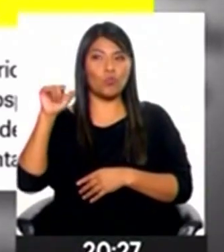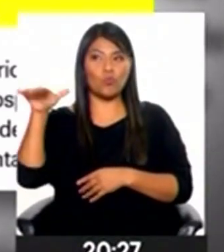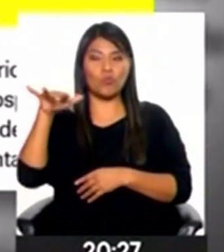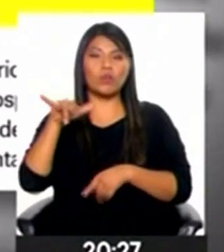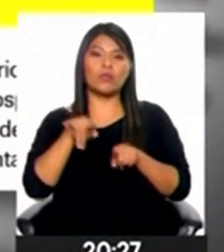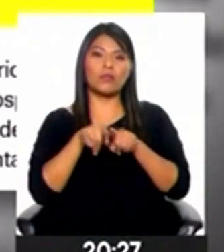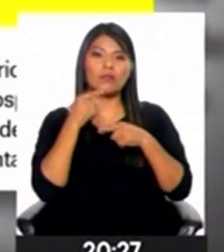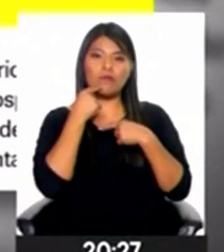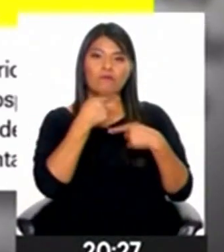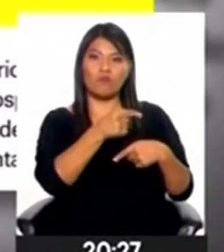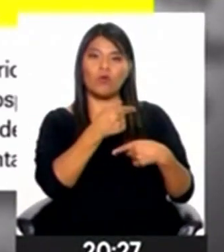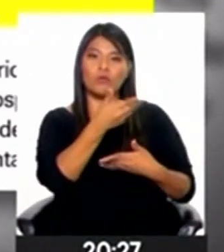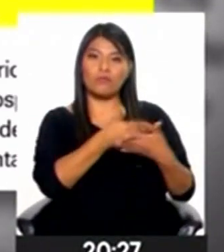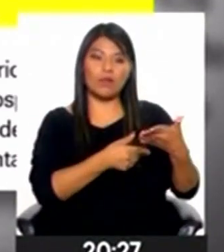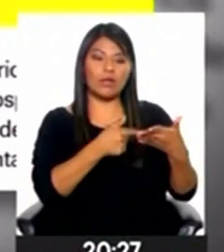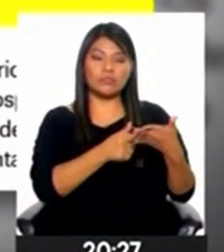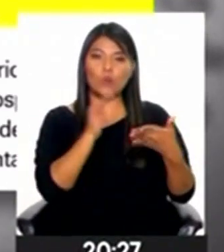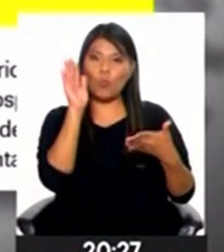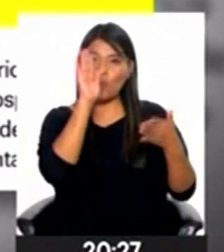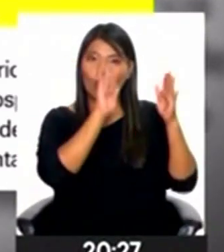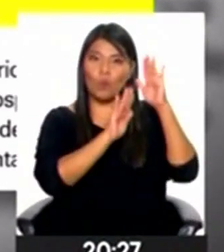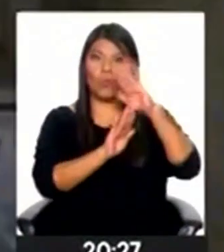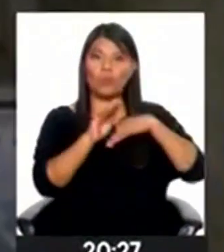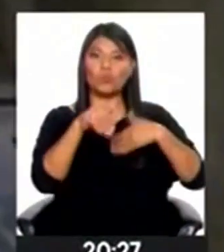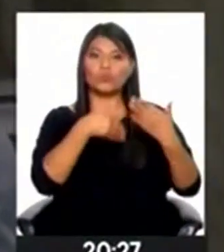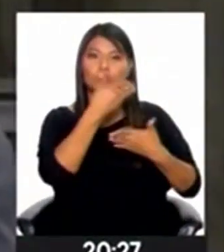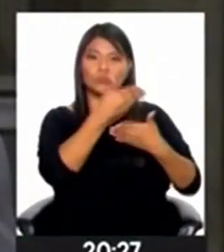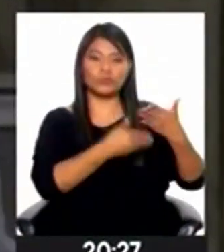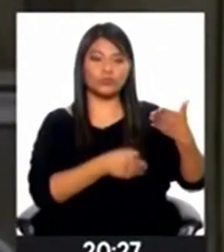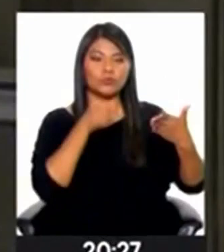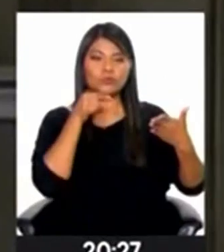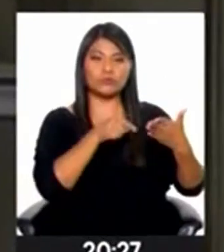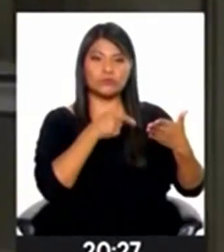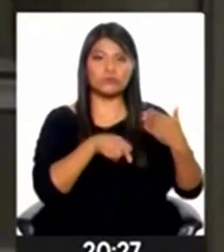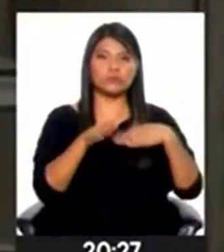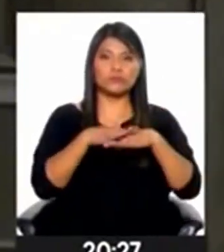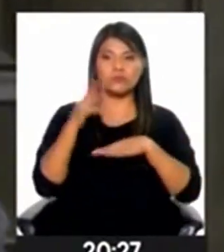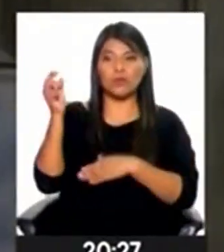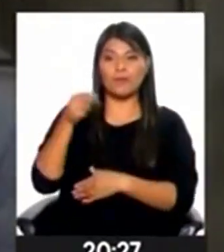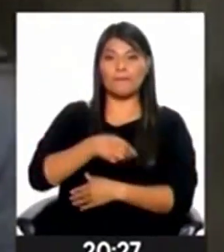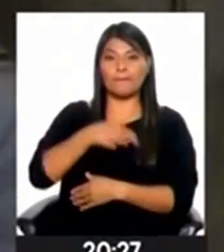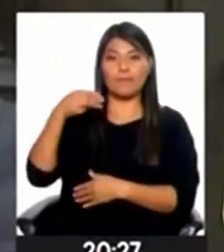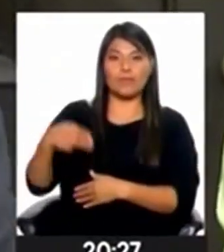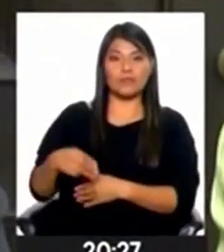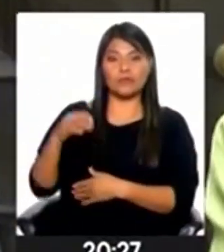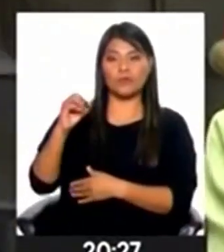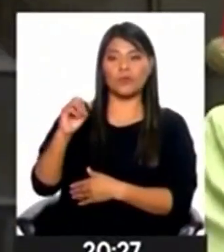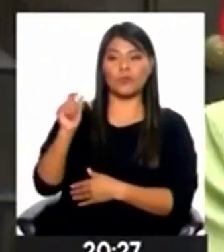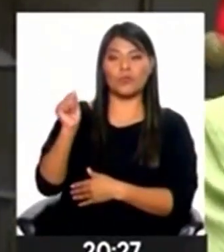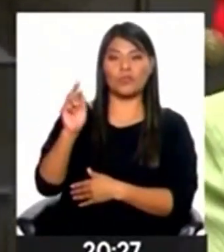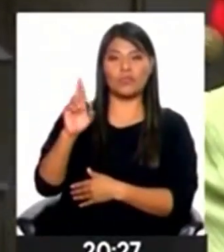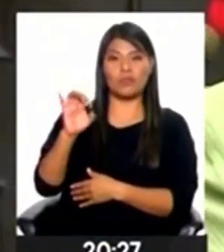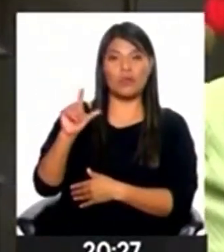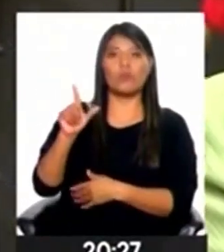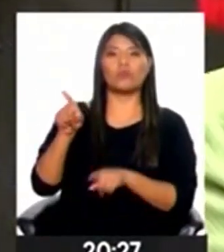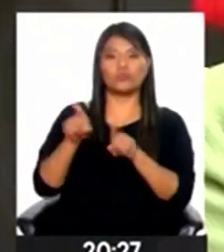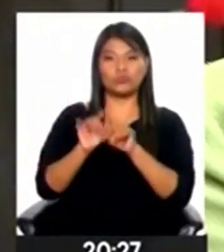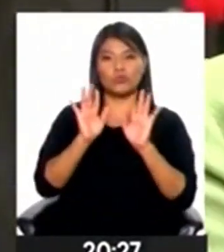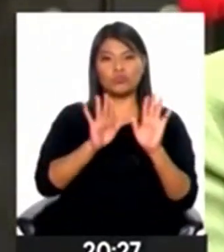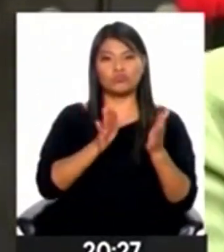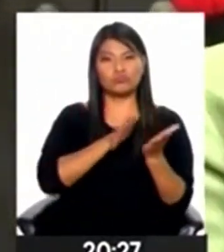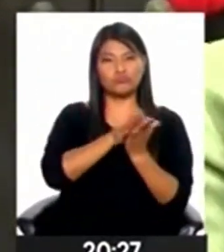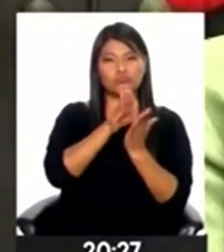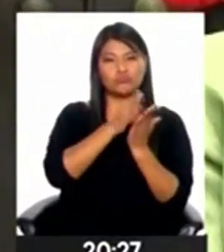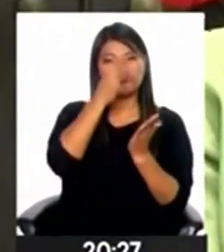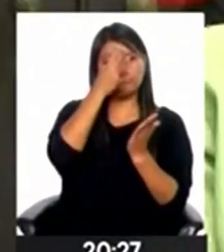emitió un comunicado mostrando su preocupación por este caso. Ante ello, el primer ministro Alberto Tadola aseguró que están realizando